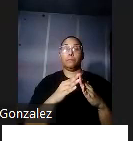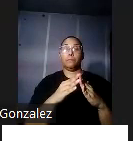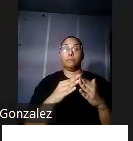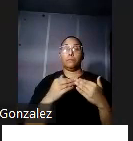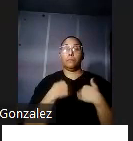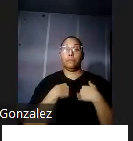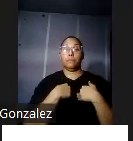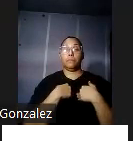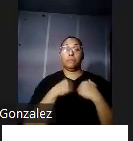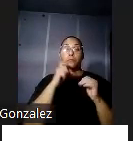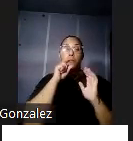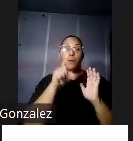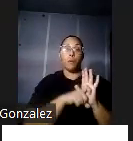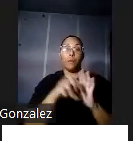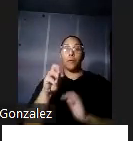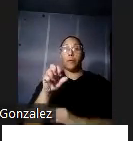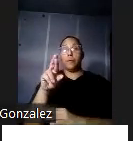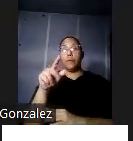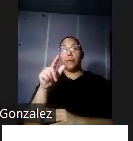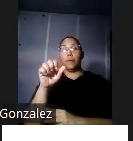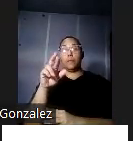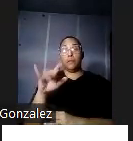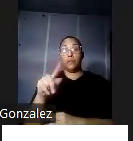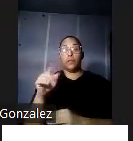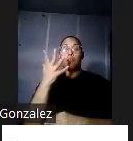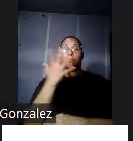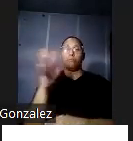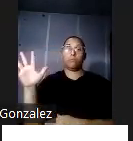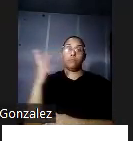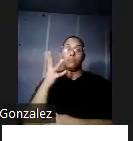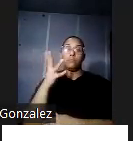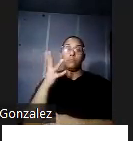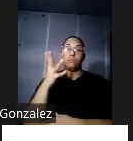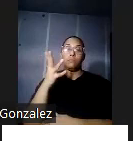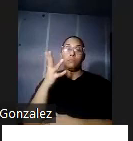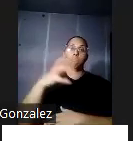fotografía donde Margarita está sentada en uno de los árboles que cayó durante el huracán